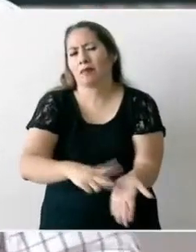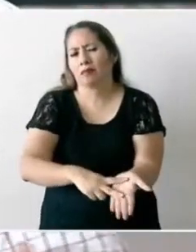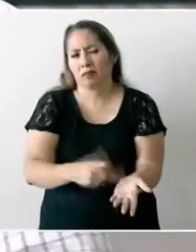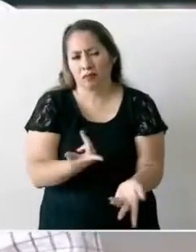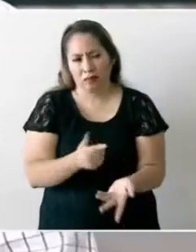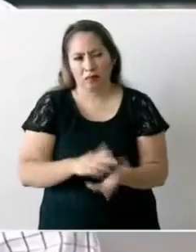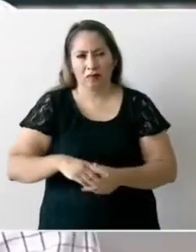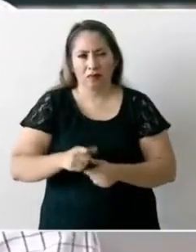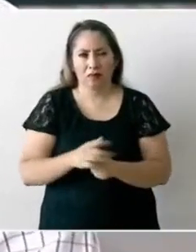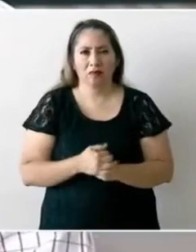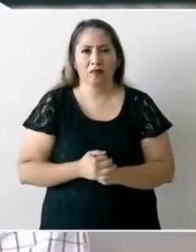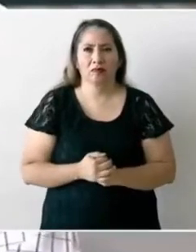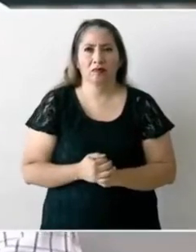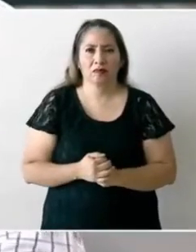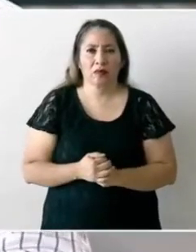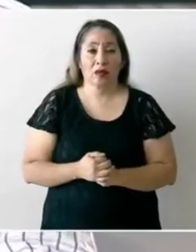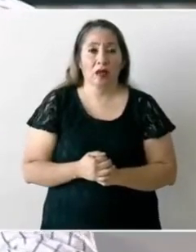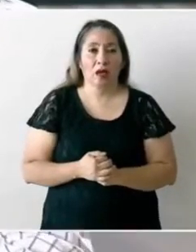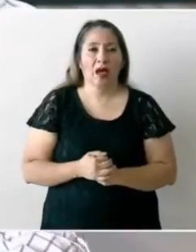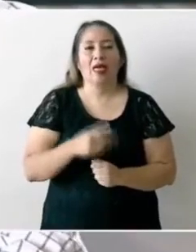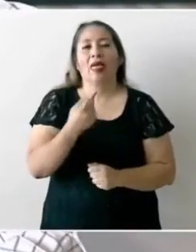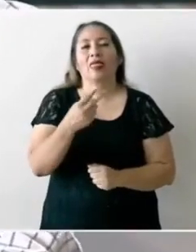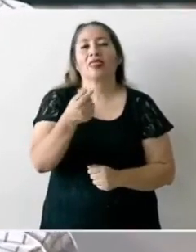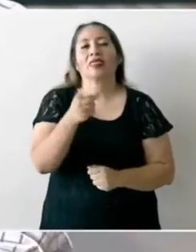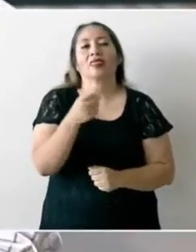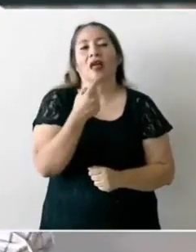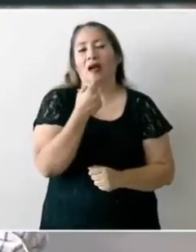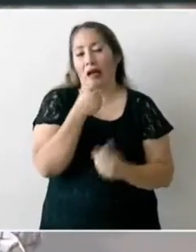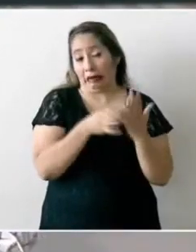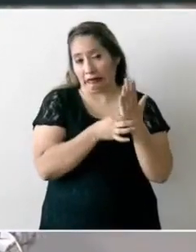no transaba no avanzaba